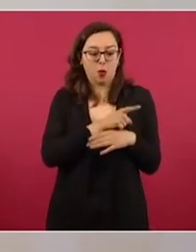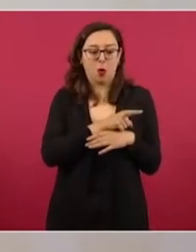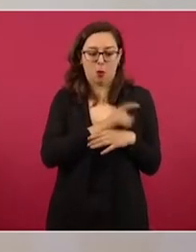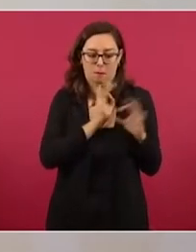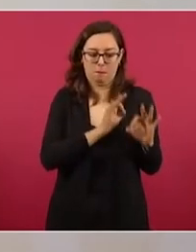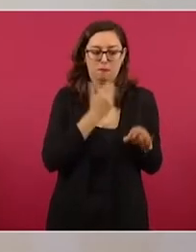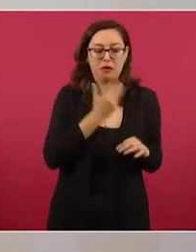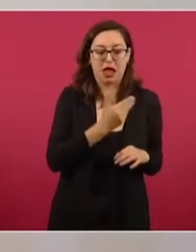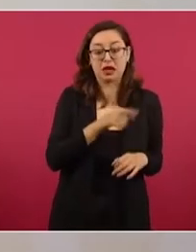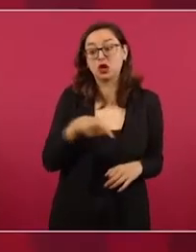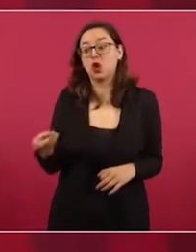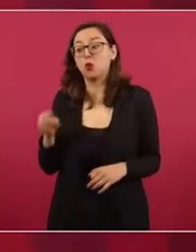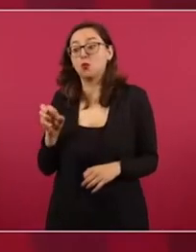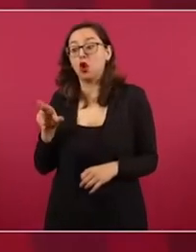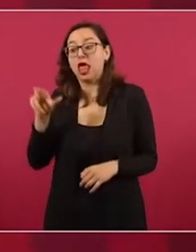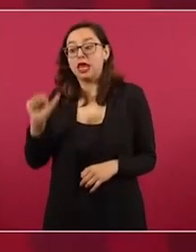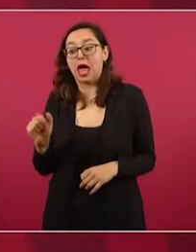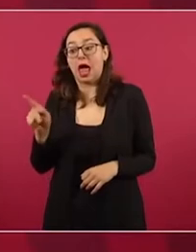de fondo,